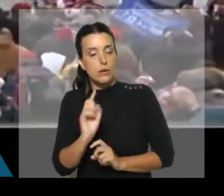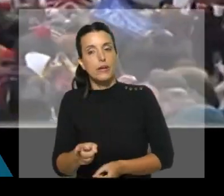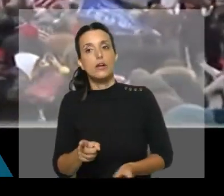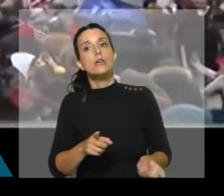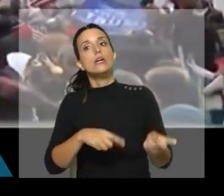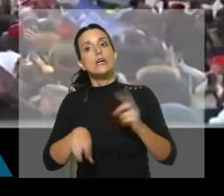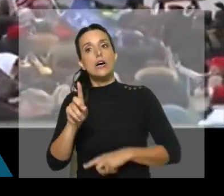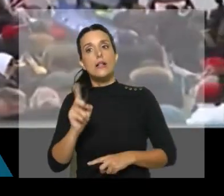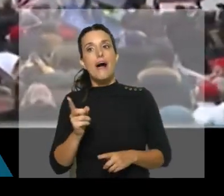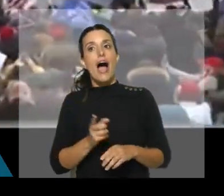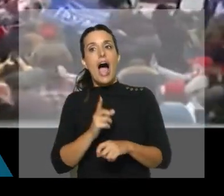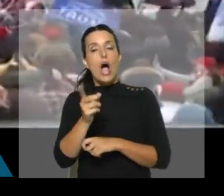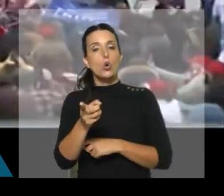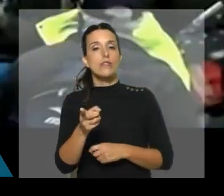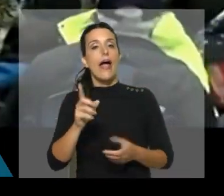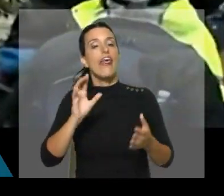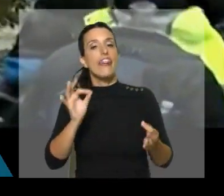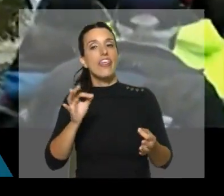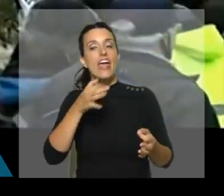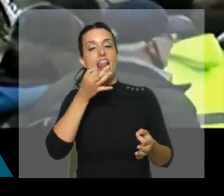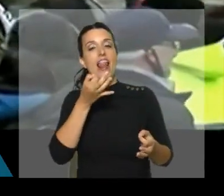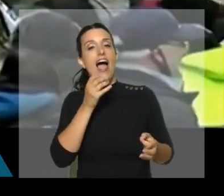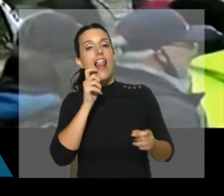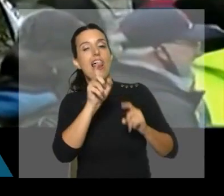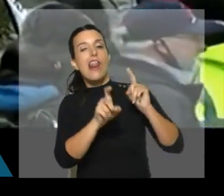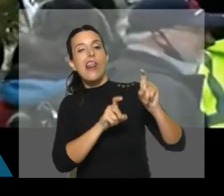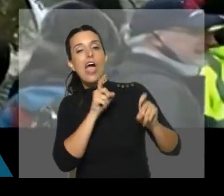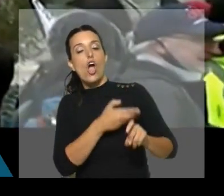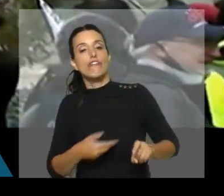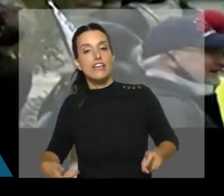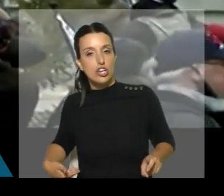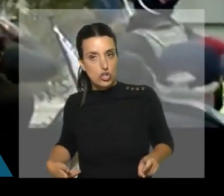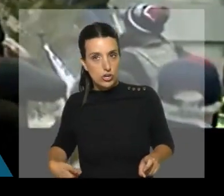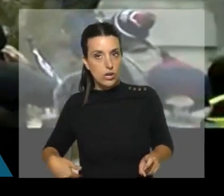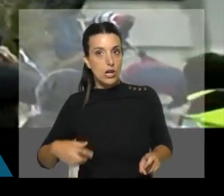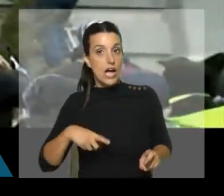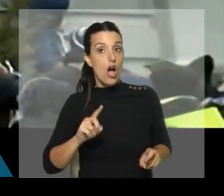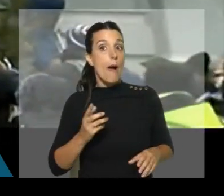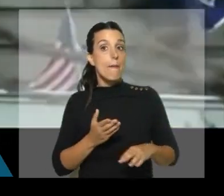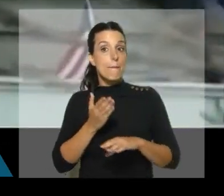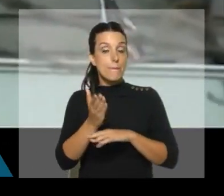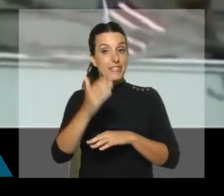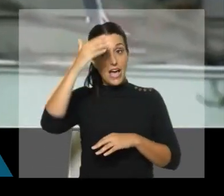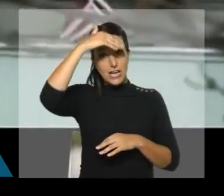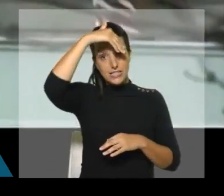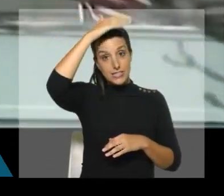lo acusan de conspiración para engañar al gobierno. En definitiva, están pidiendo que Donald Trump